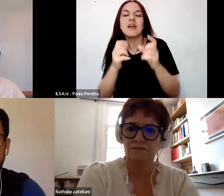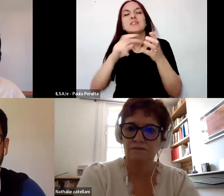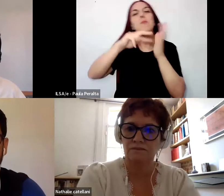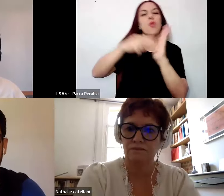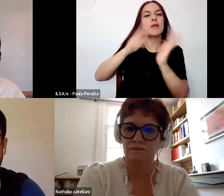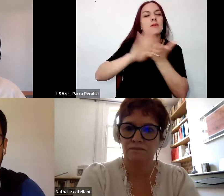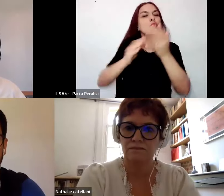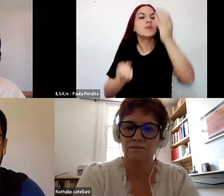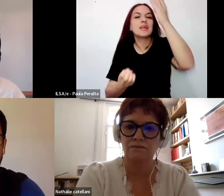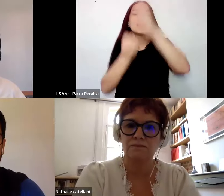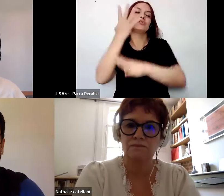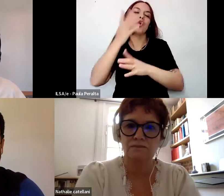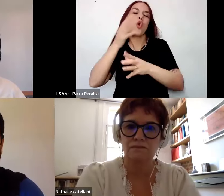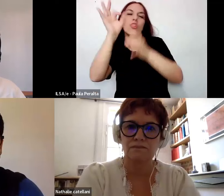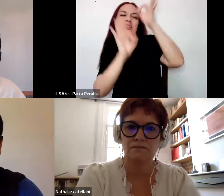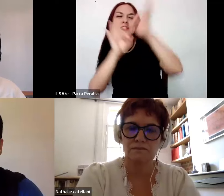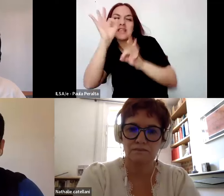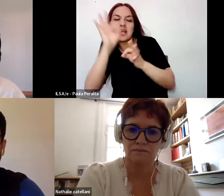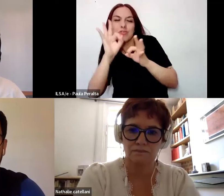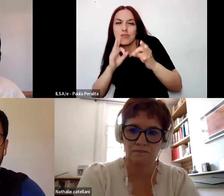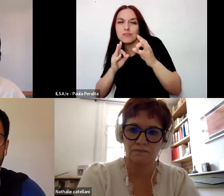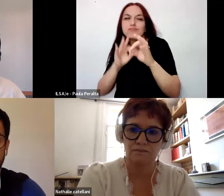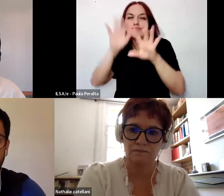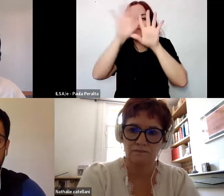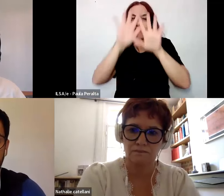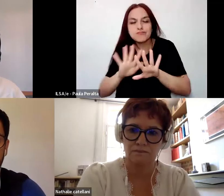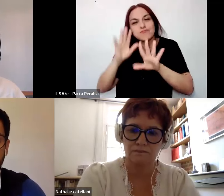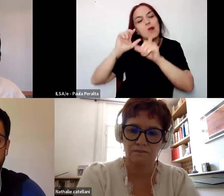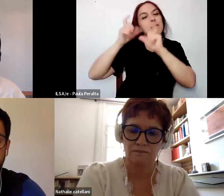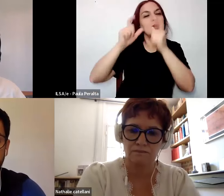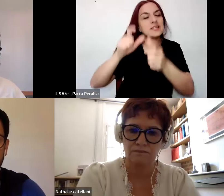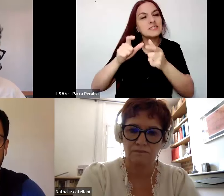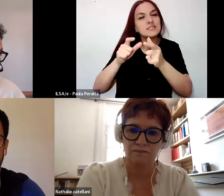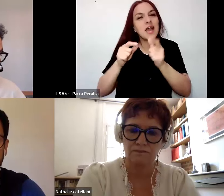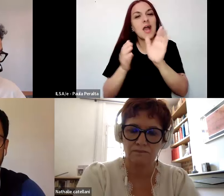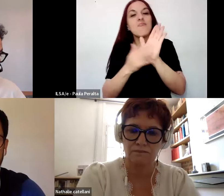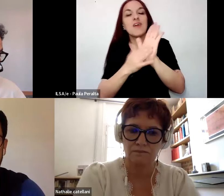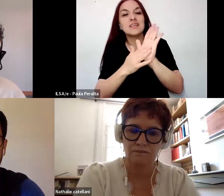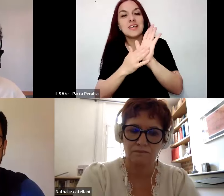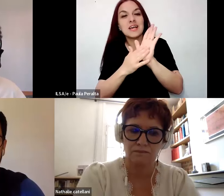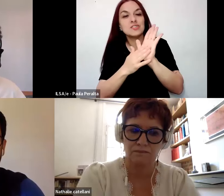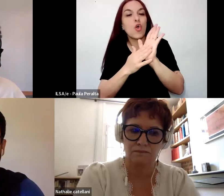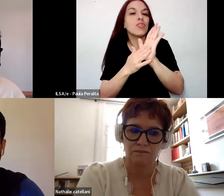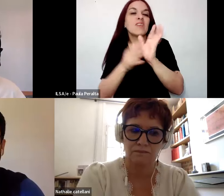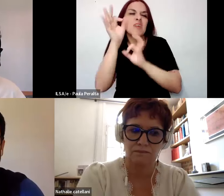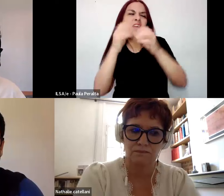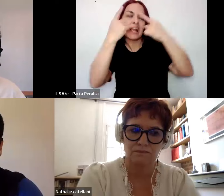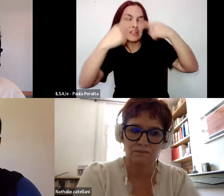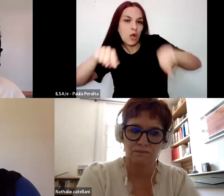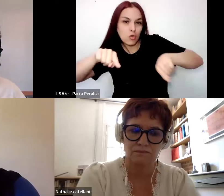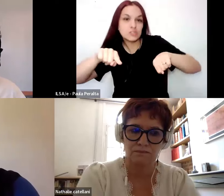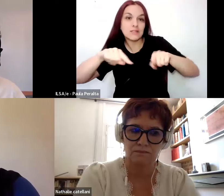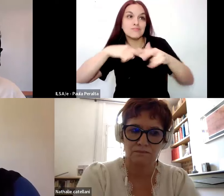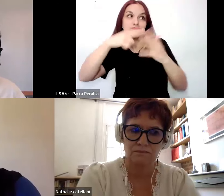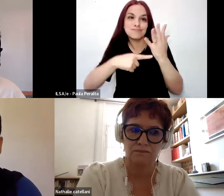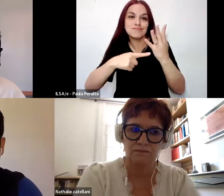la creación, el diseño, la experimentación, la validación de dispositivos y estrategias que movilizan a